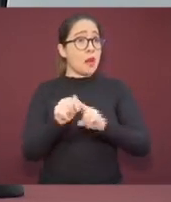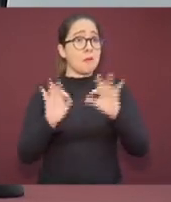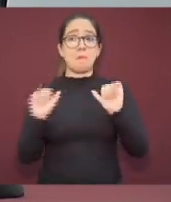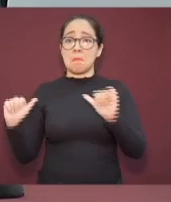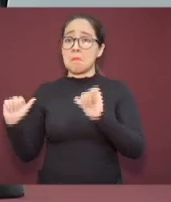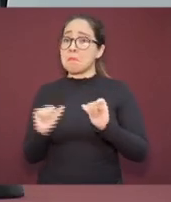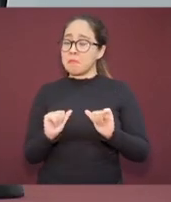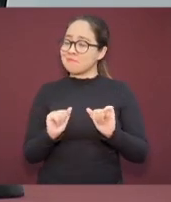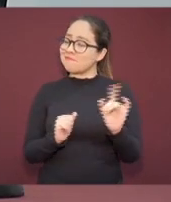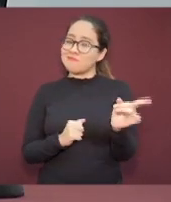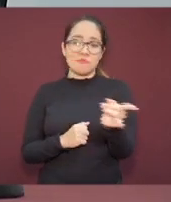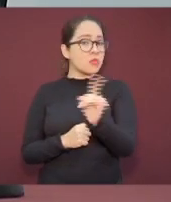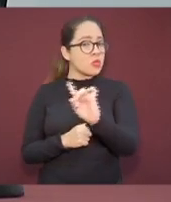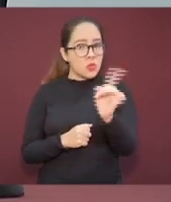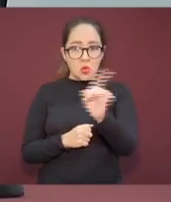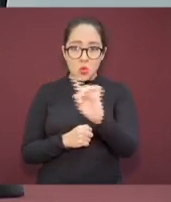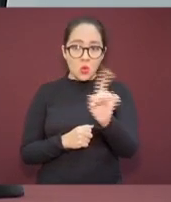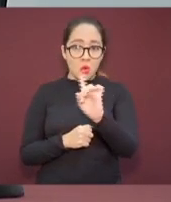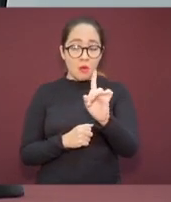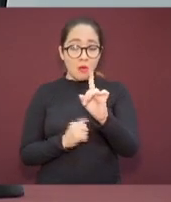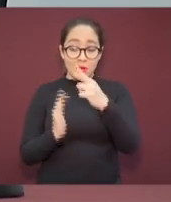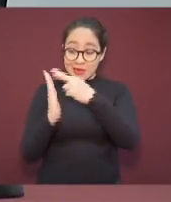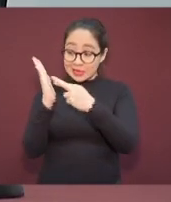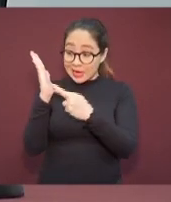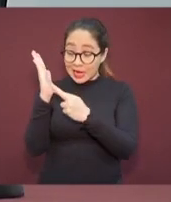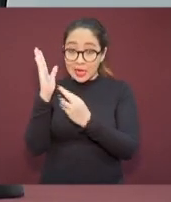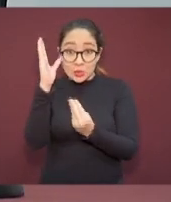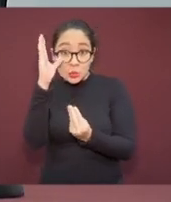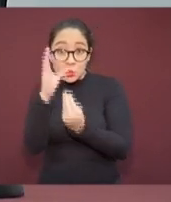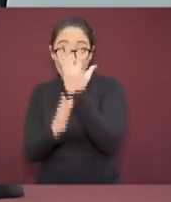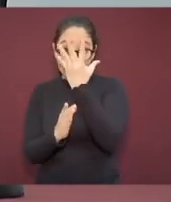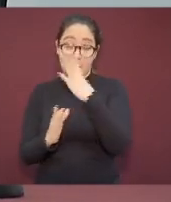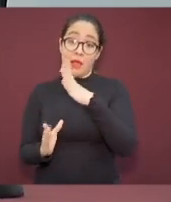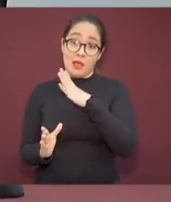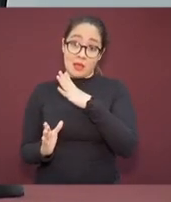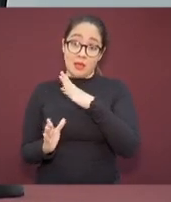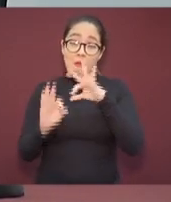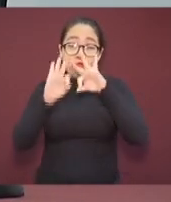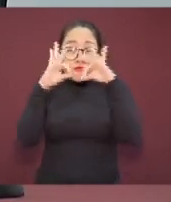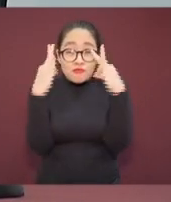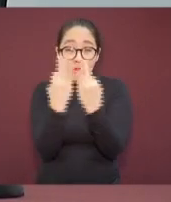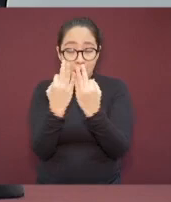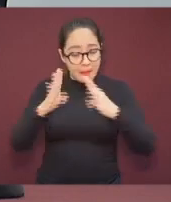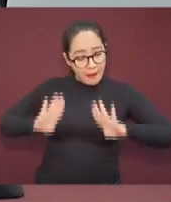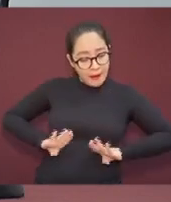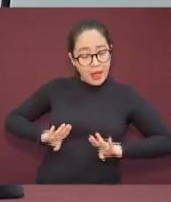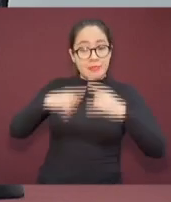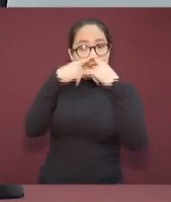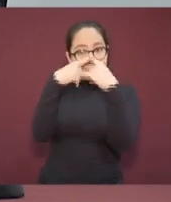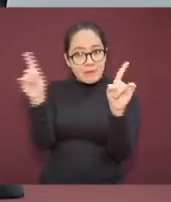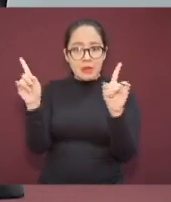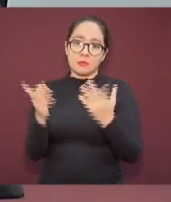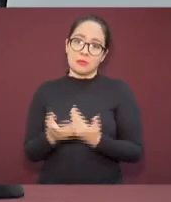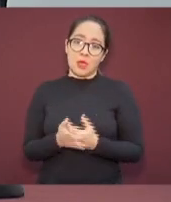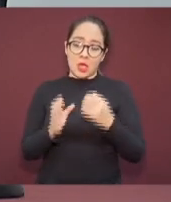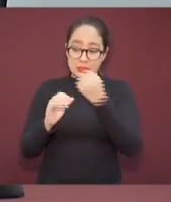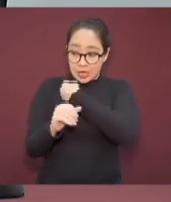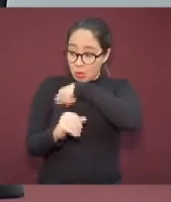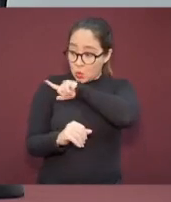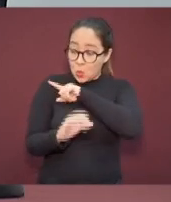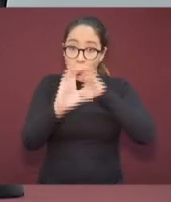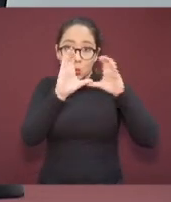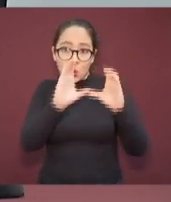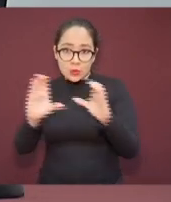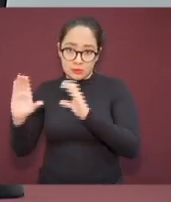normales, sino que hay nuevas reglas, nuevas formas de cuidado en salud. Será un